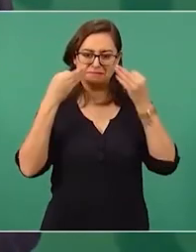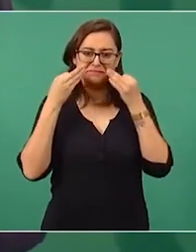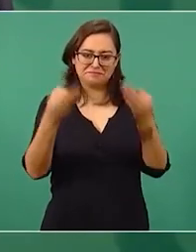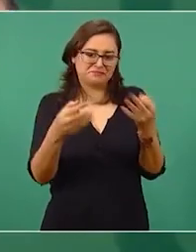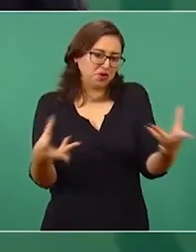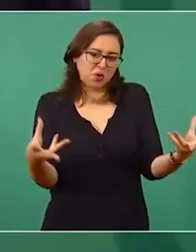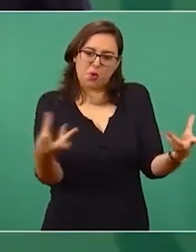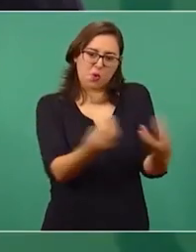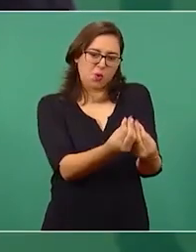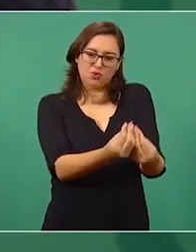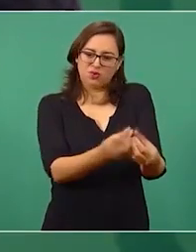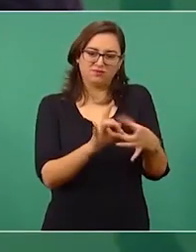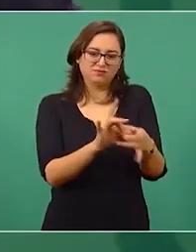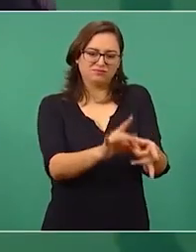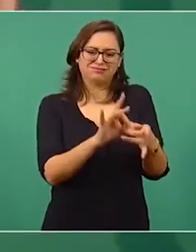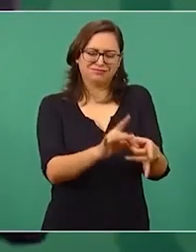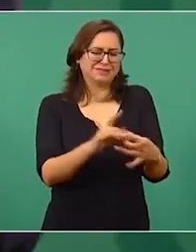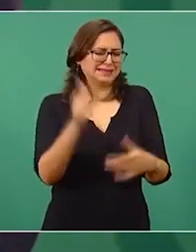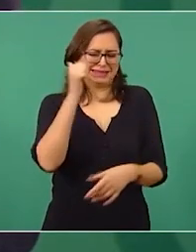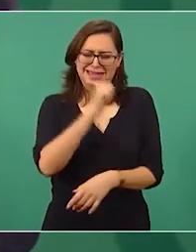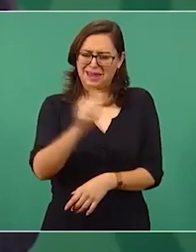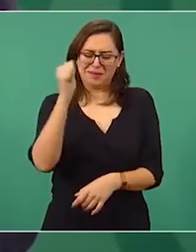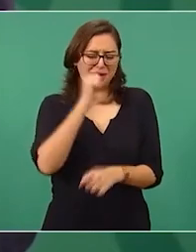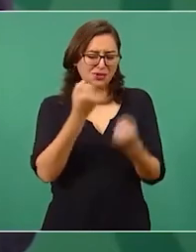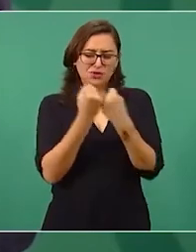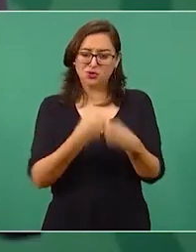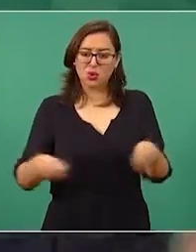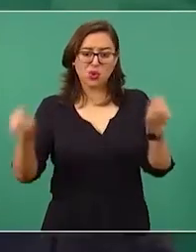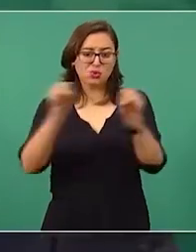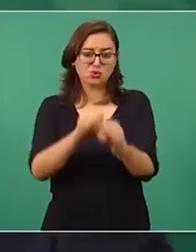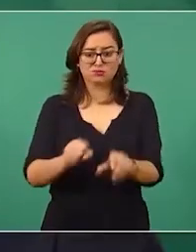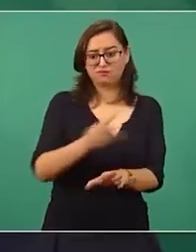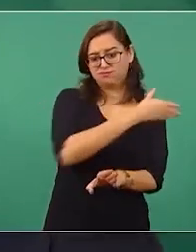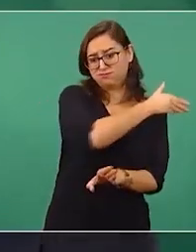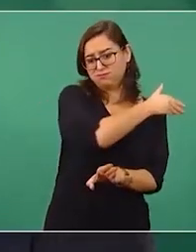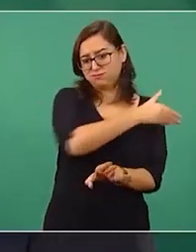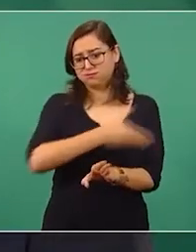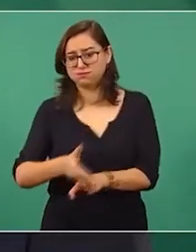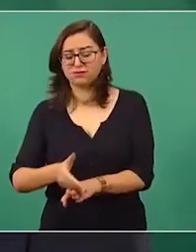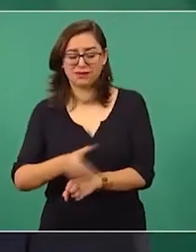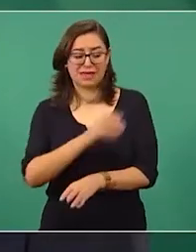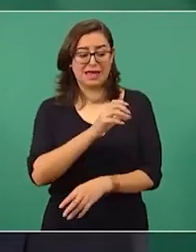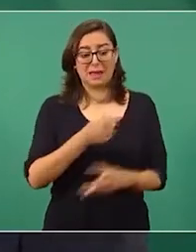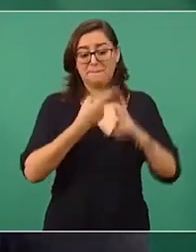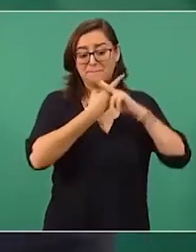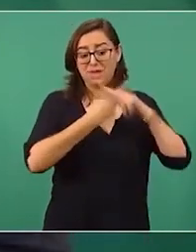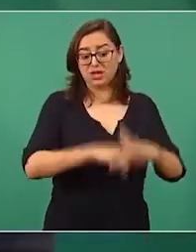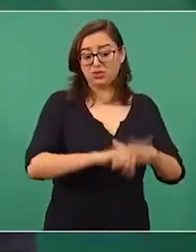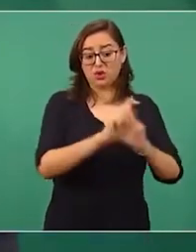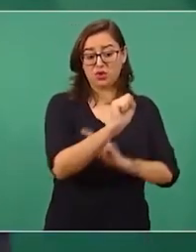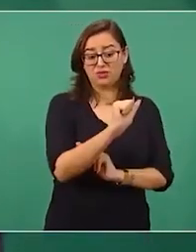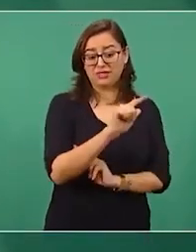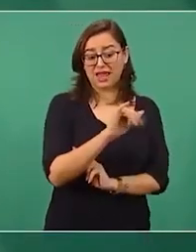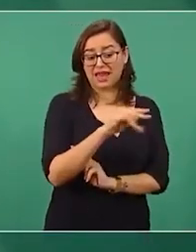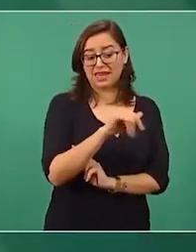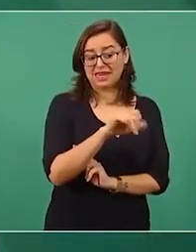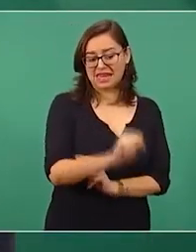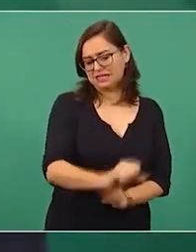desde Salinas ayer lo explicaba yo pero también